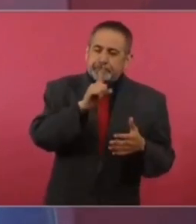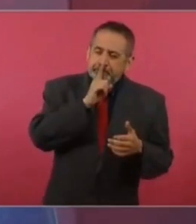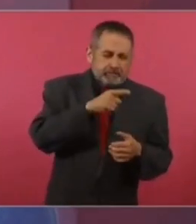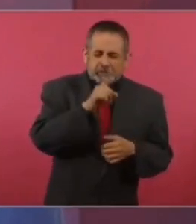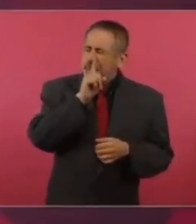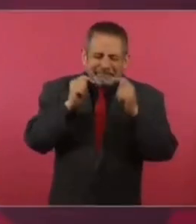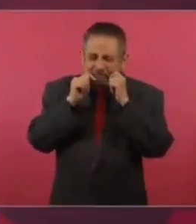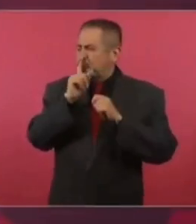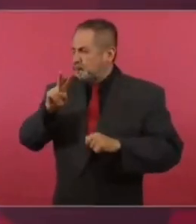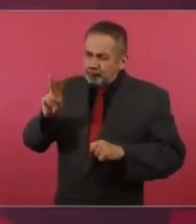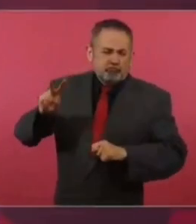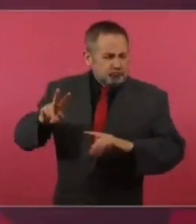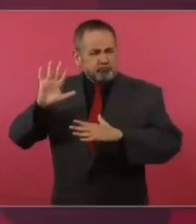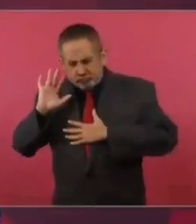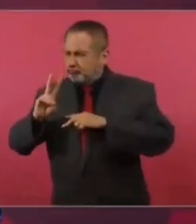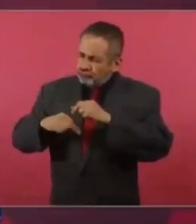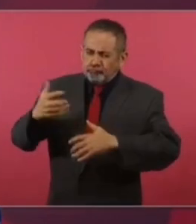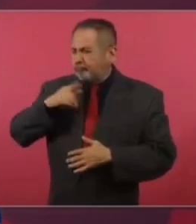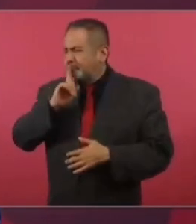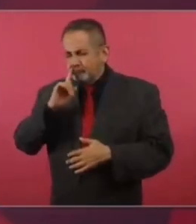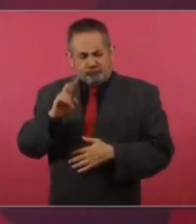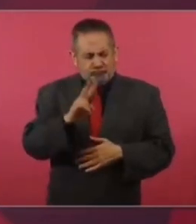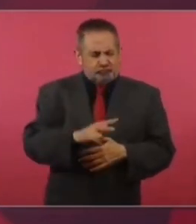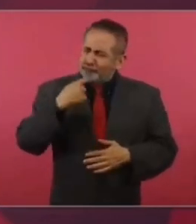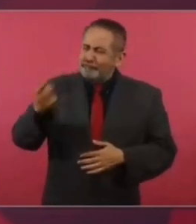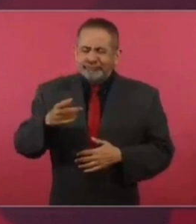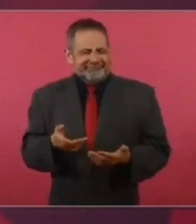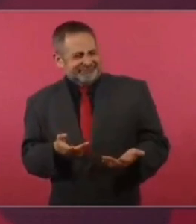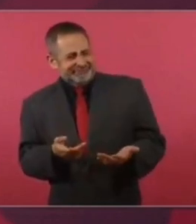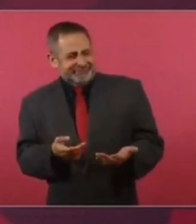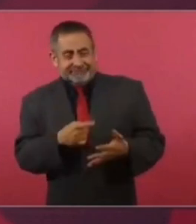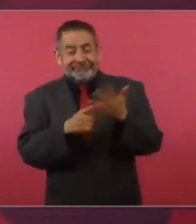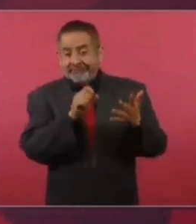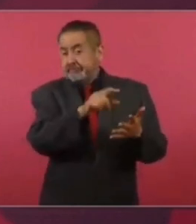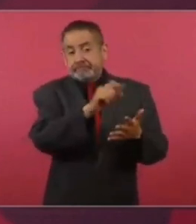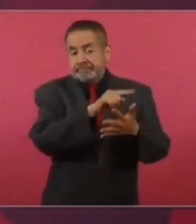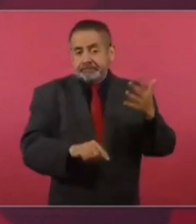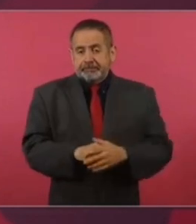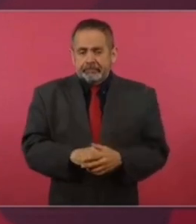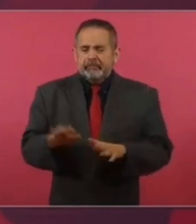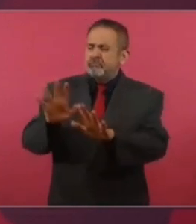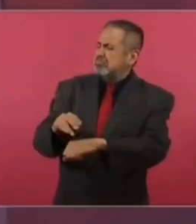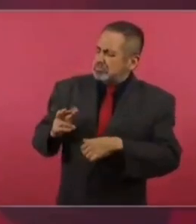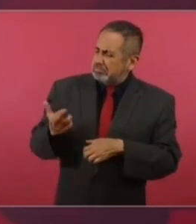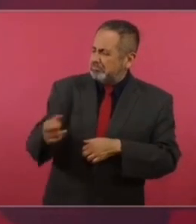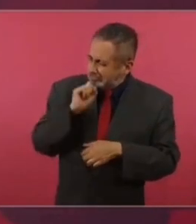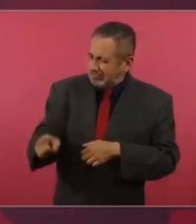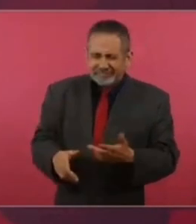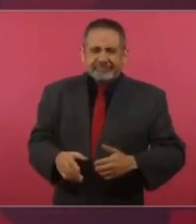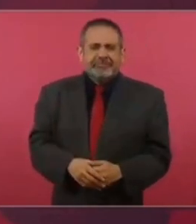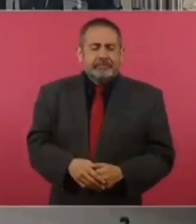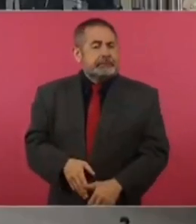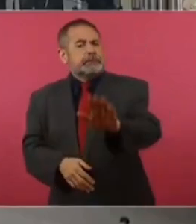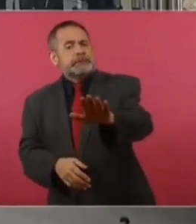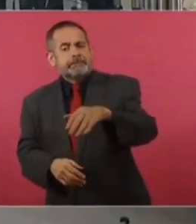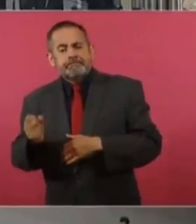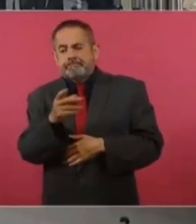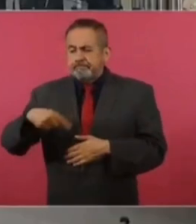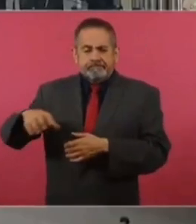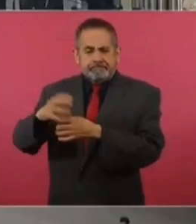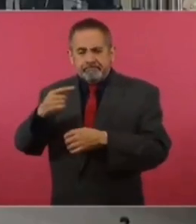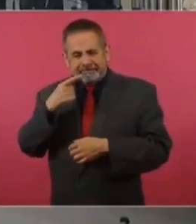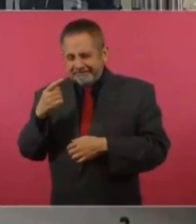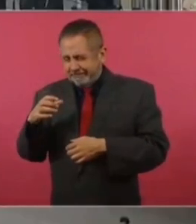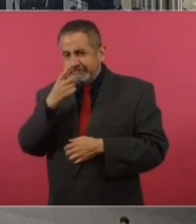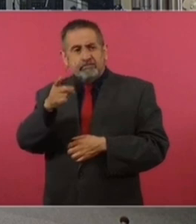Miente, miente, miente, miente, miente, miente bastante. Di que vas a resolver todos los problemas. Presidente, los aspirantes han dicho que no han hecho estas